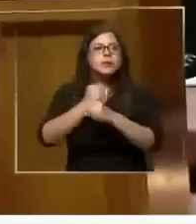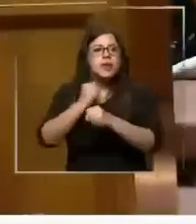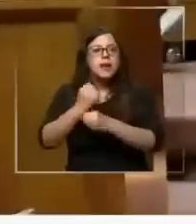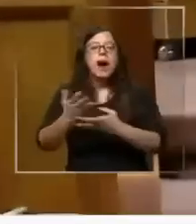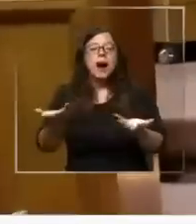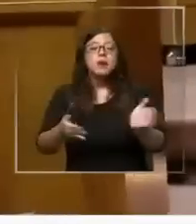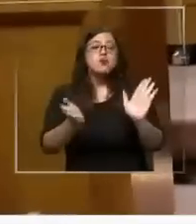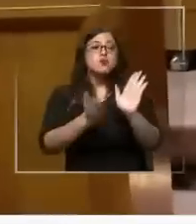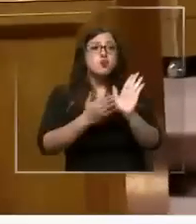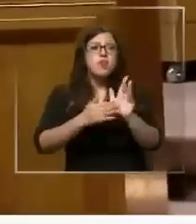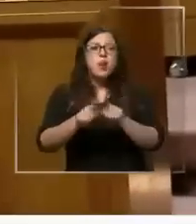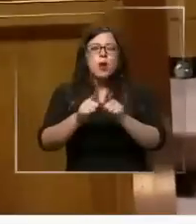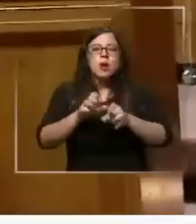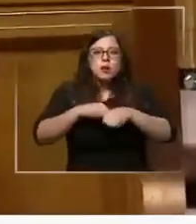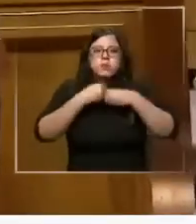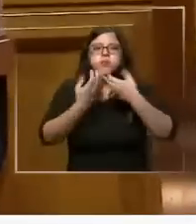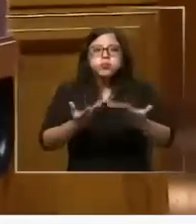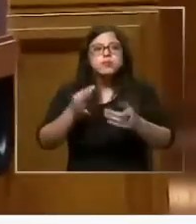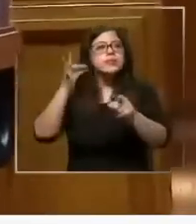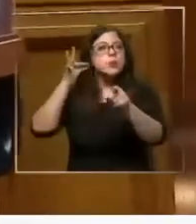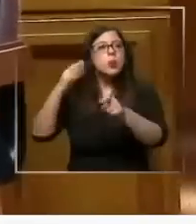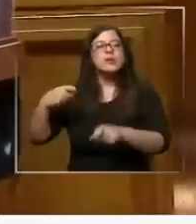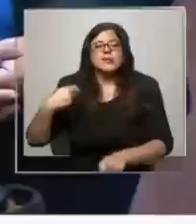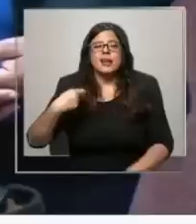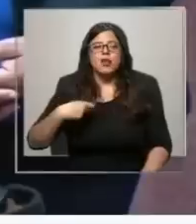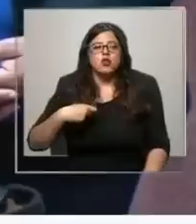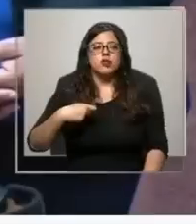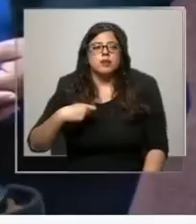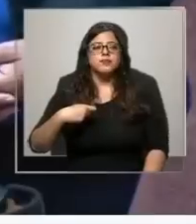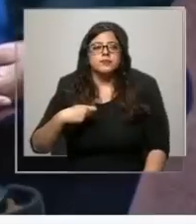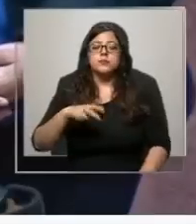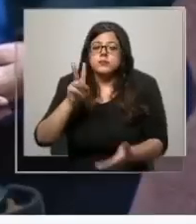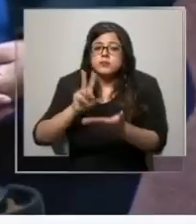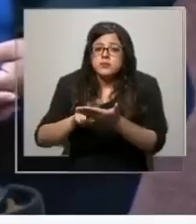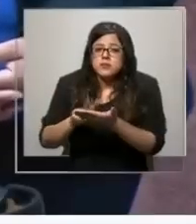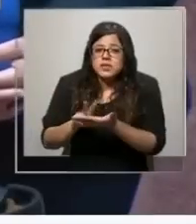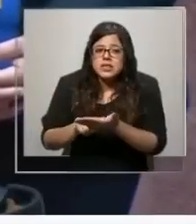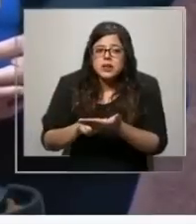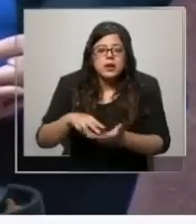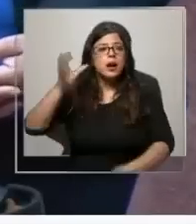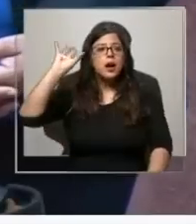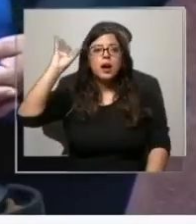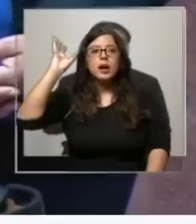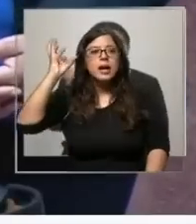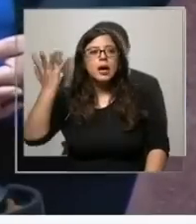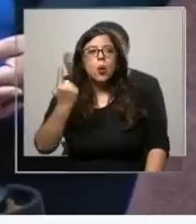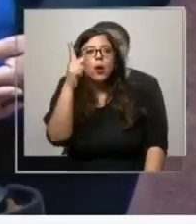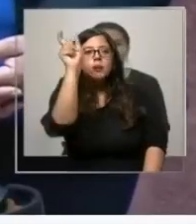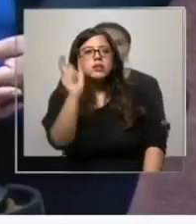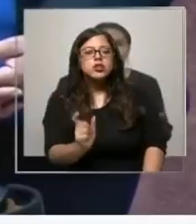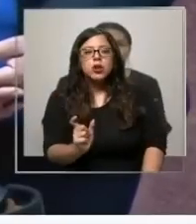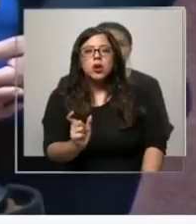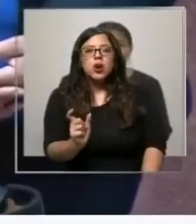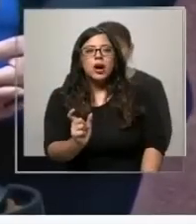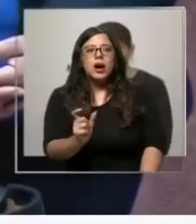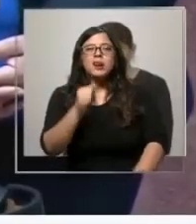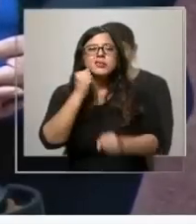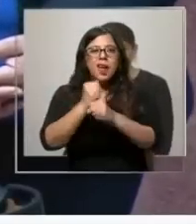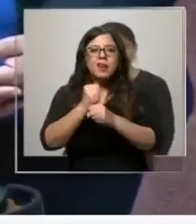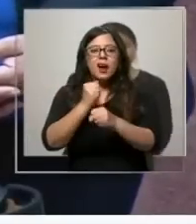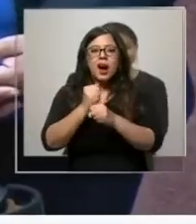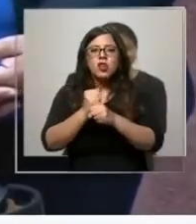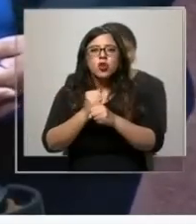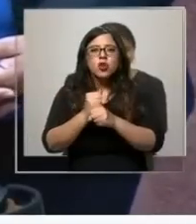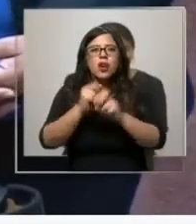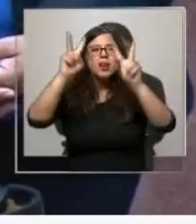Antecedentes que derivaron los descargos de la propia senadora Campillay. De verdad que no entiendo cómo una persona trabajadora